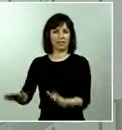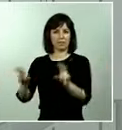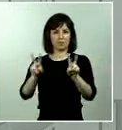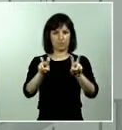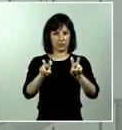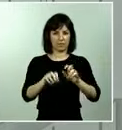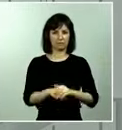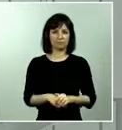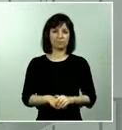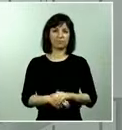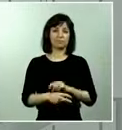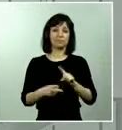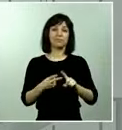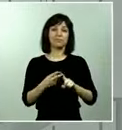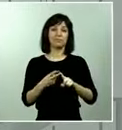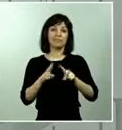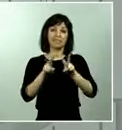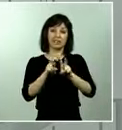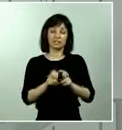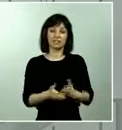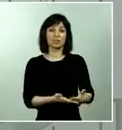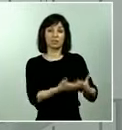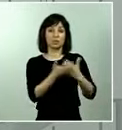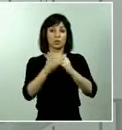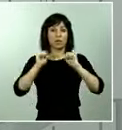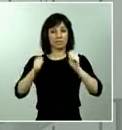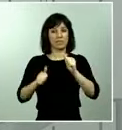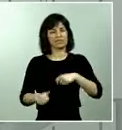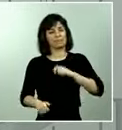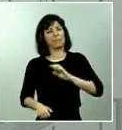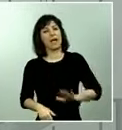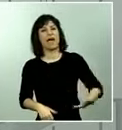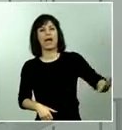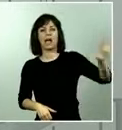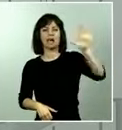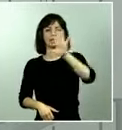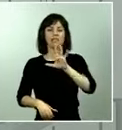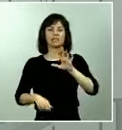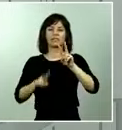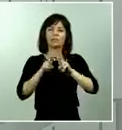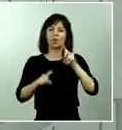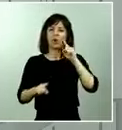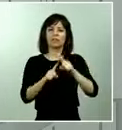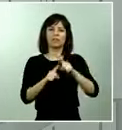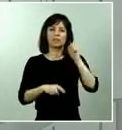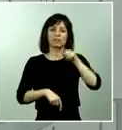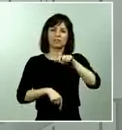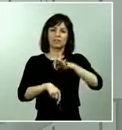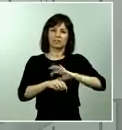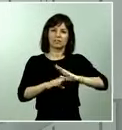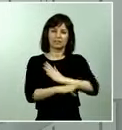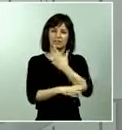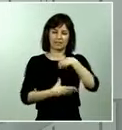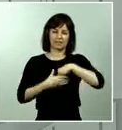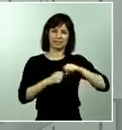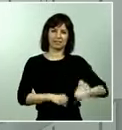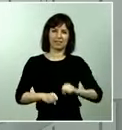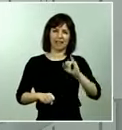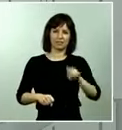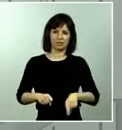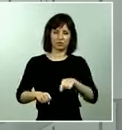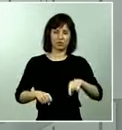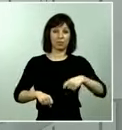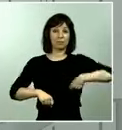que vamos a iniciar en conjunto de todo el territorio español, el presidente del gobierno ha puesto de manifiesto la necesidad de que este estudio sea homogéneo en todo el territorio español